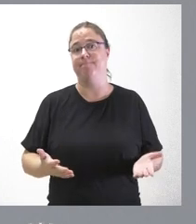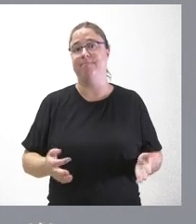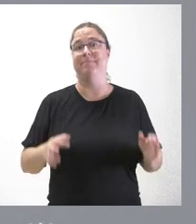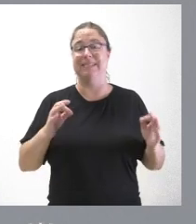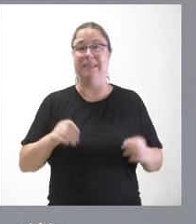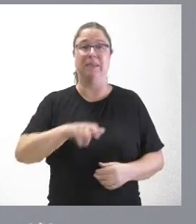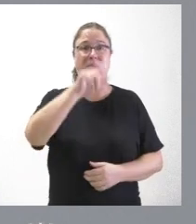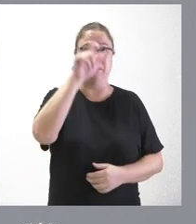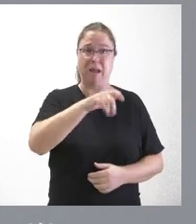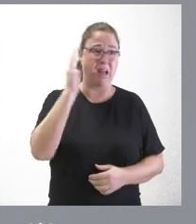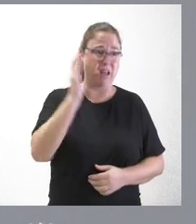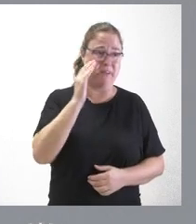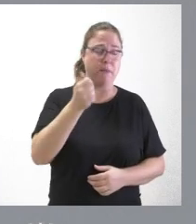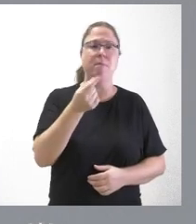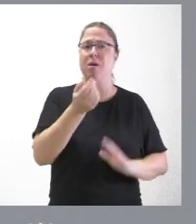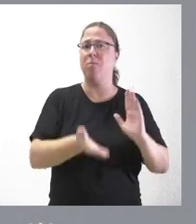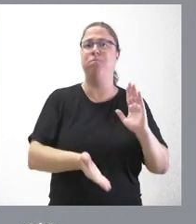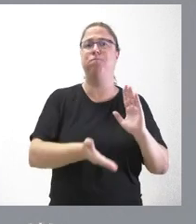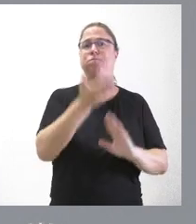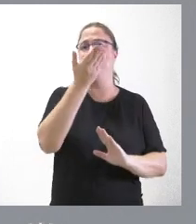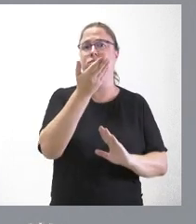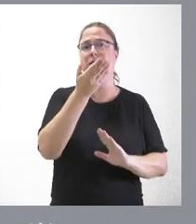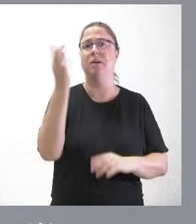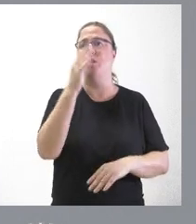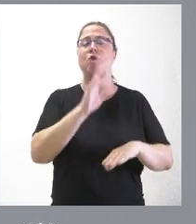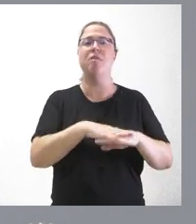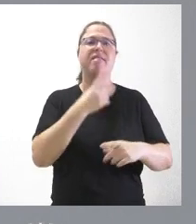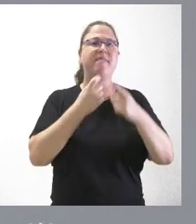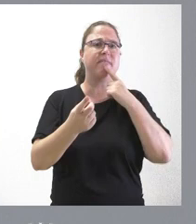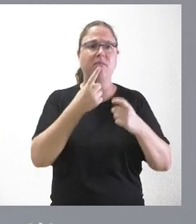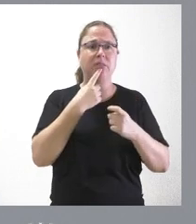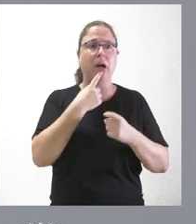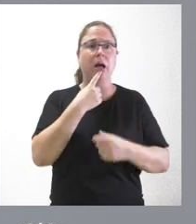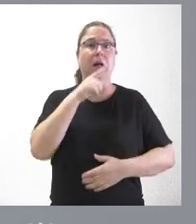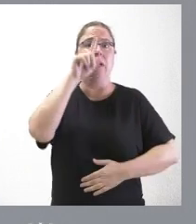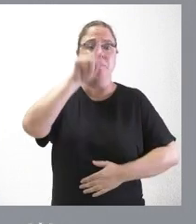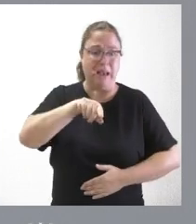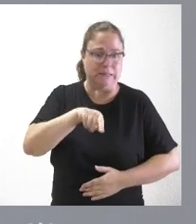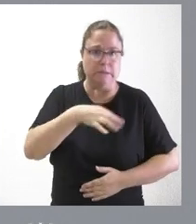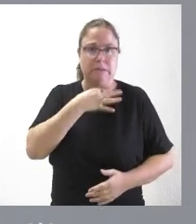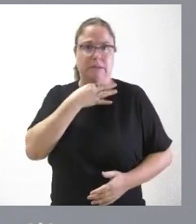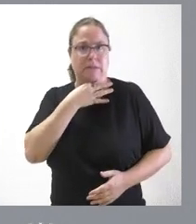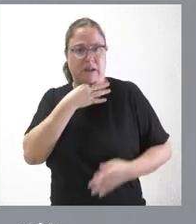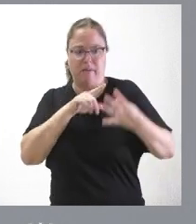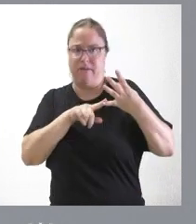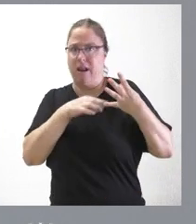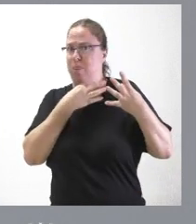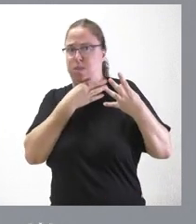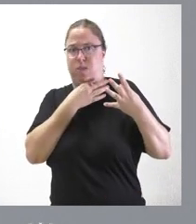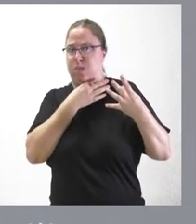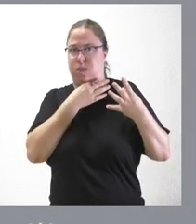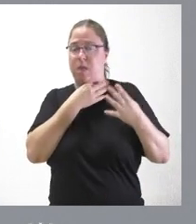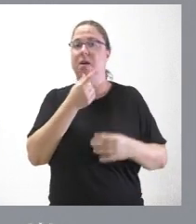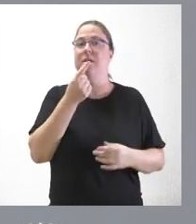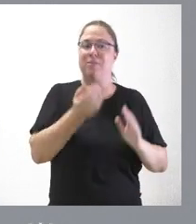quienes más se ven perjudicados por este incremento de la inflación, por la dificultad de llegar a fin de mes y porque los precios que más suben son los que más peso